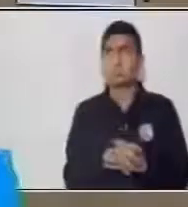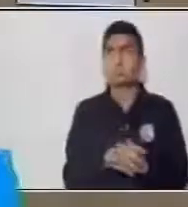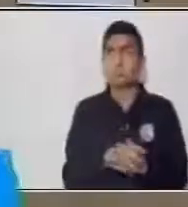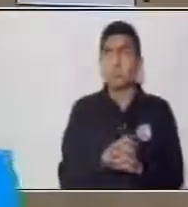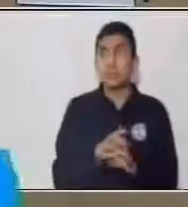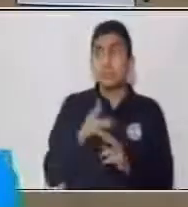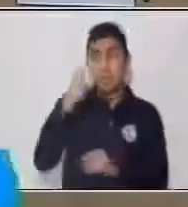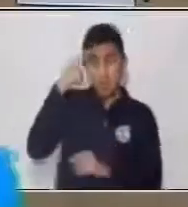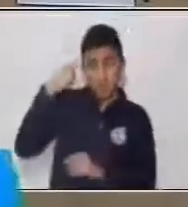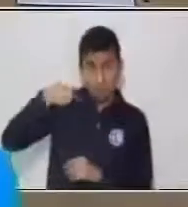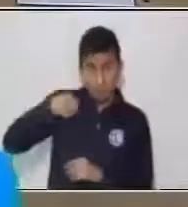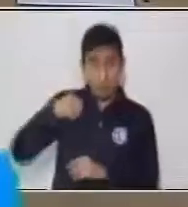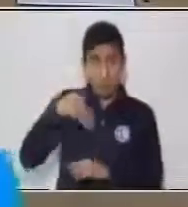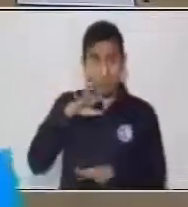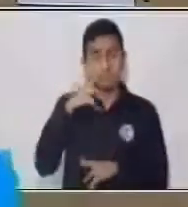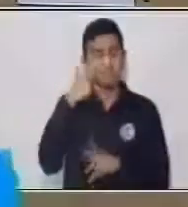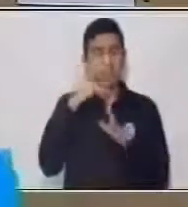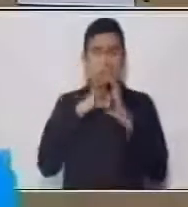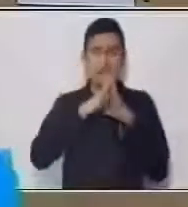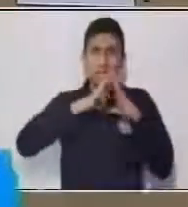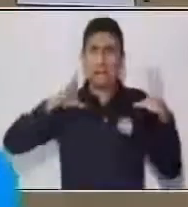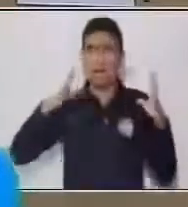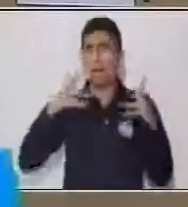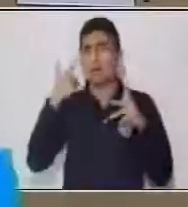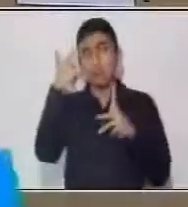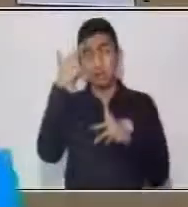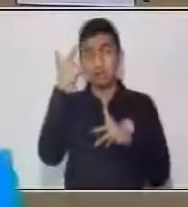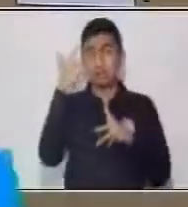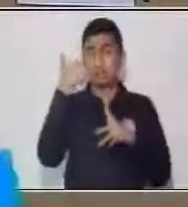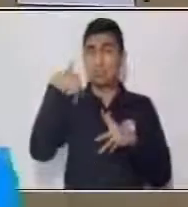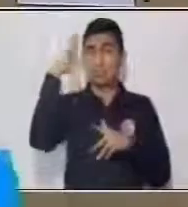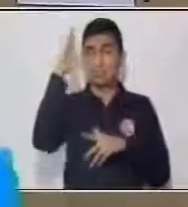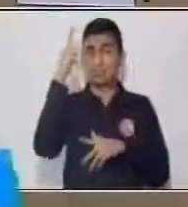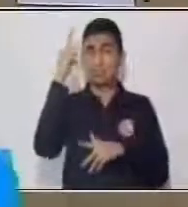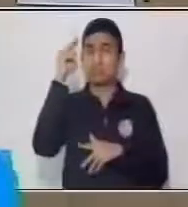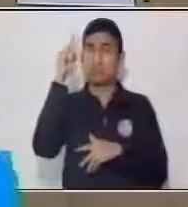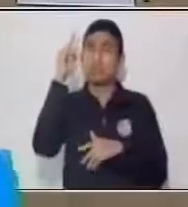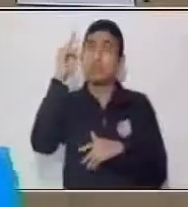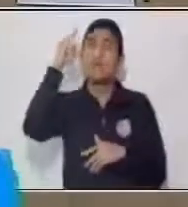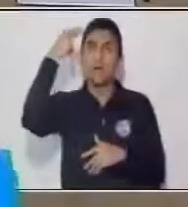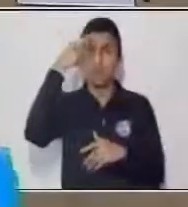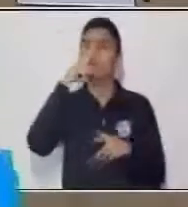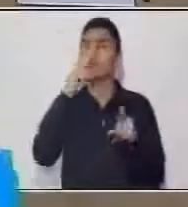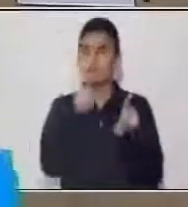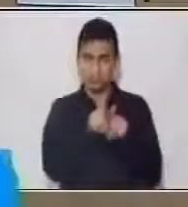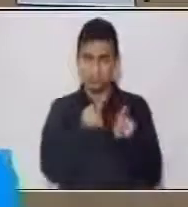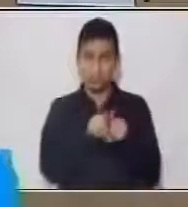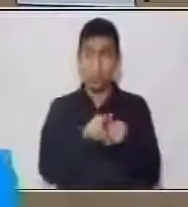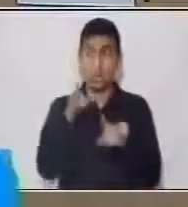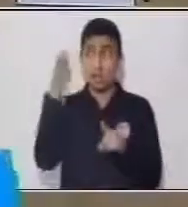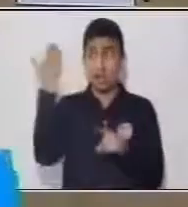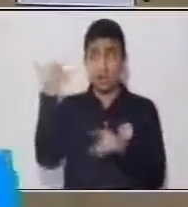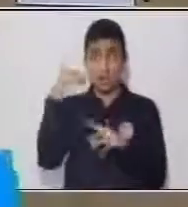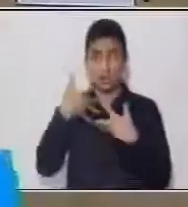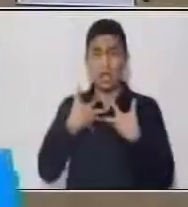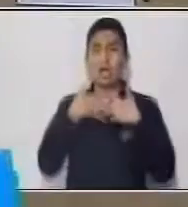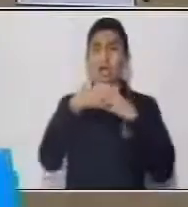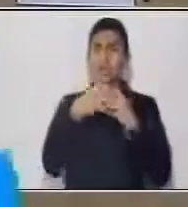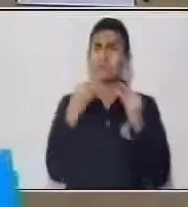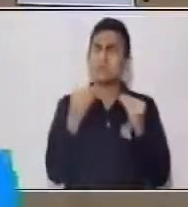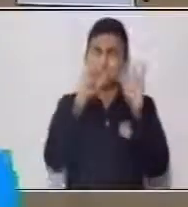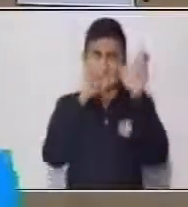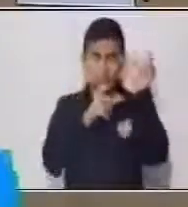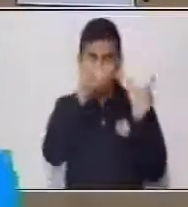la bombilla es un gran experimento como también invento. Fue una creación que aportó mucho a la